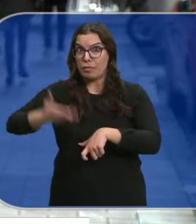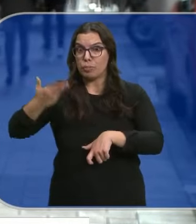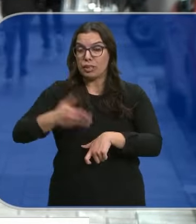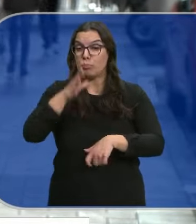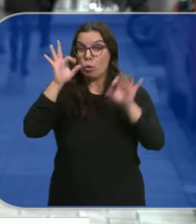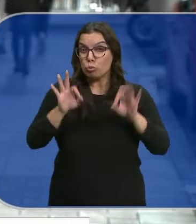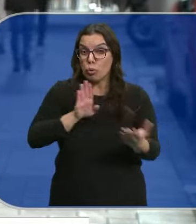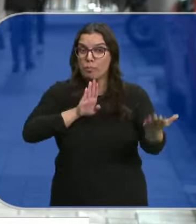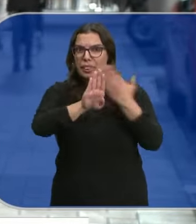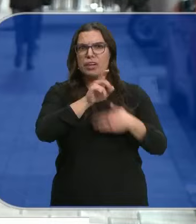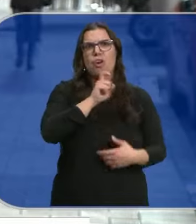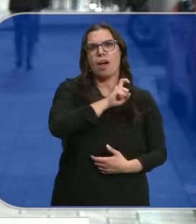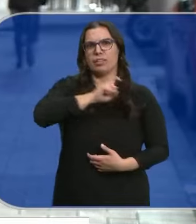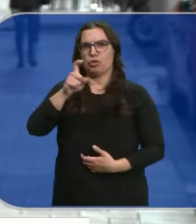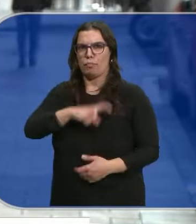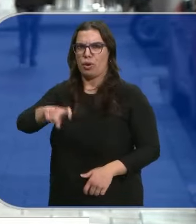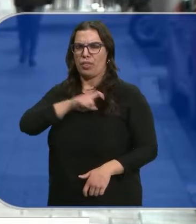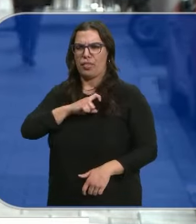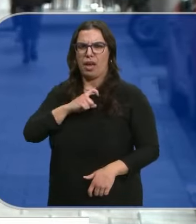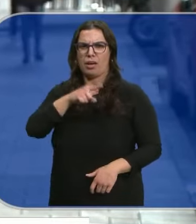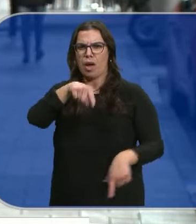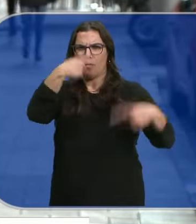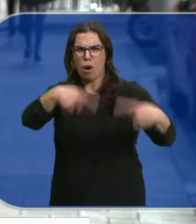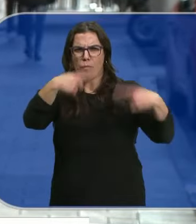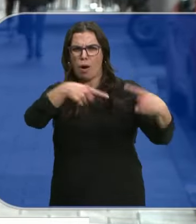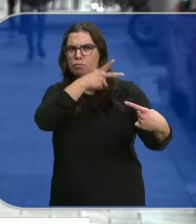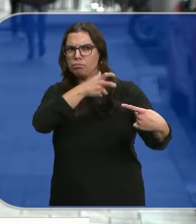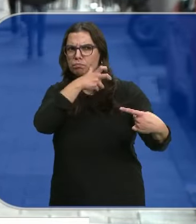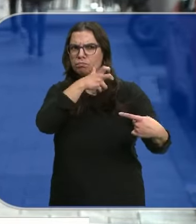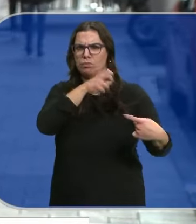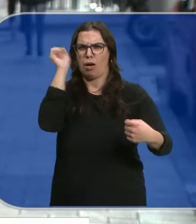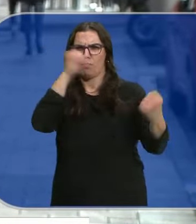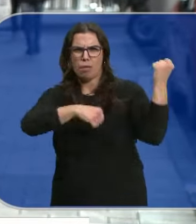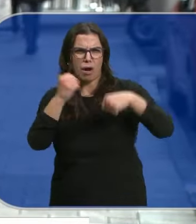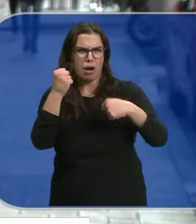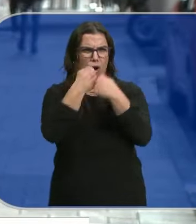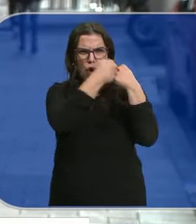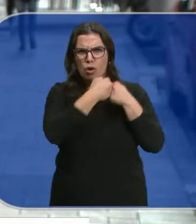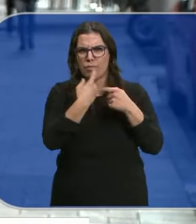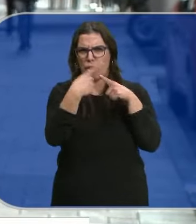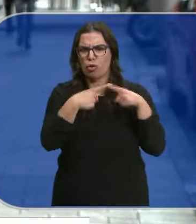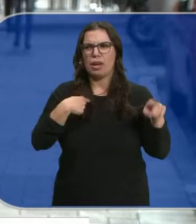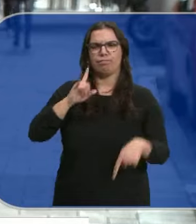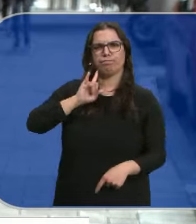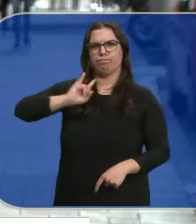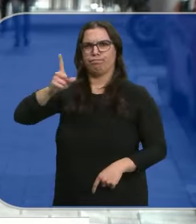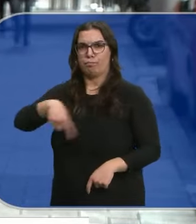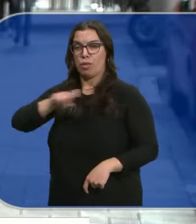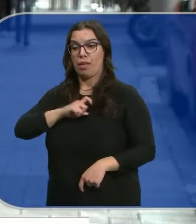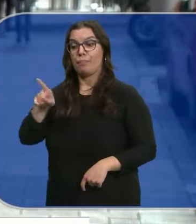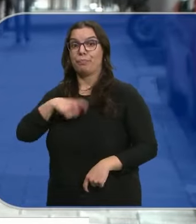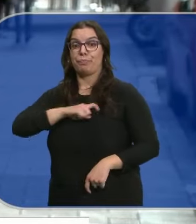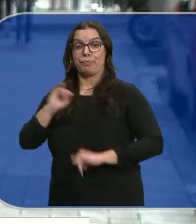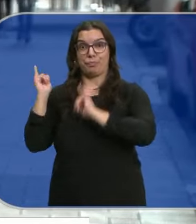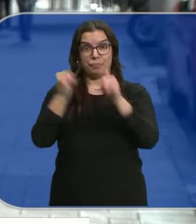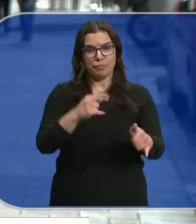Porque fue un vecino Quien alertó a la policía De que escuchaba una fuerte discusión Y también golpes En esa vivienda Los agentes cuando llegaron al